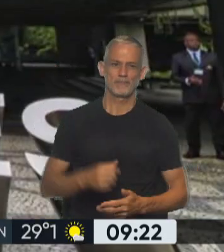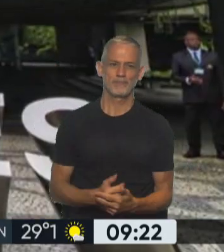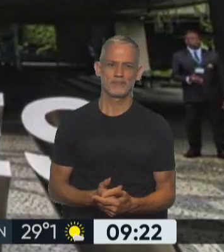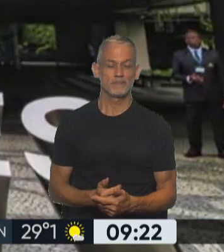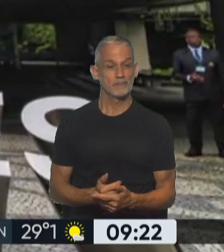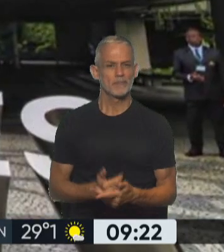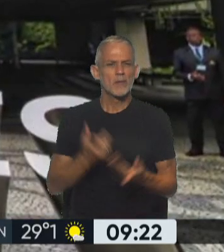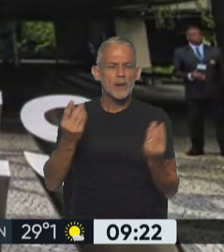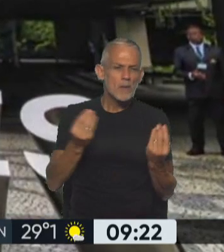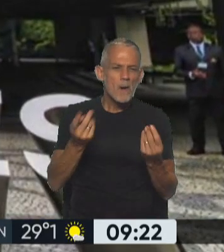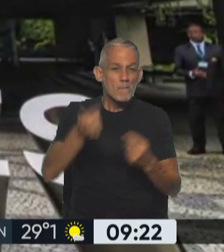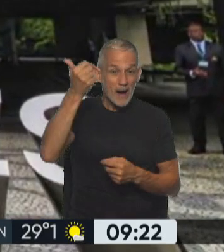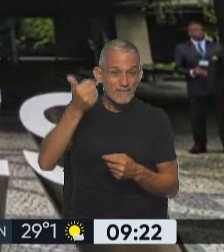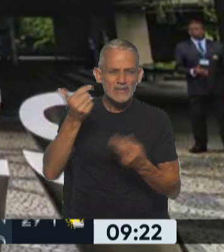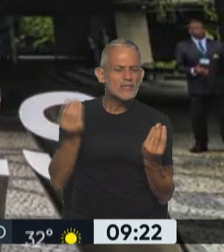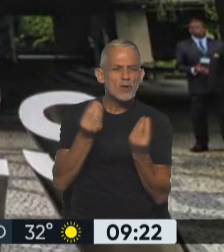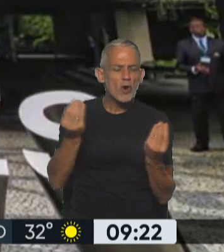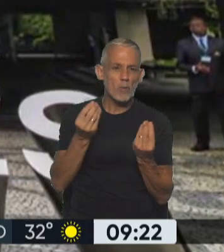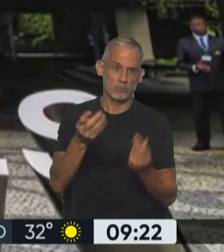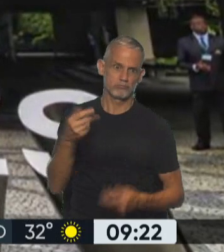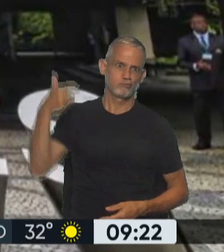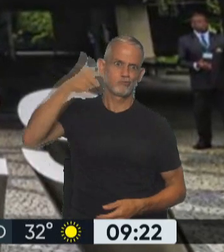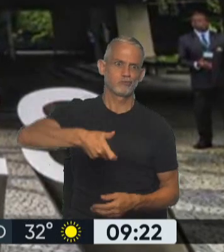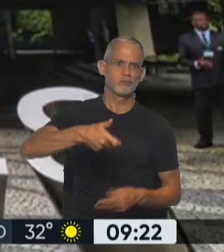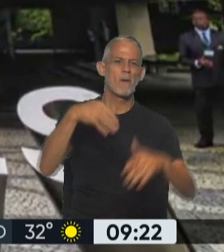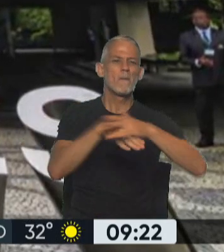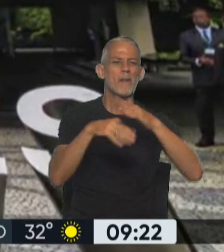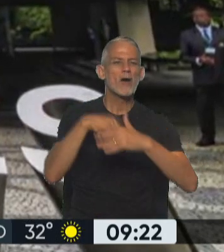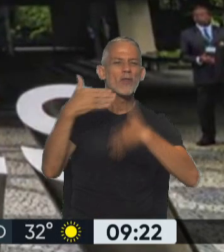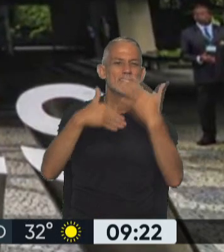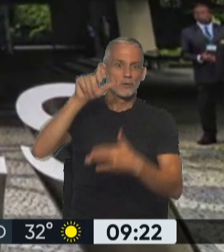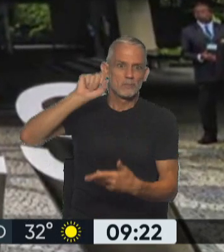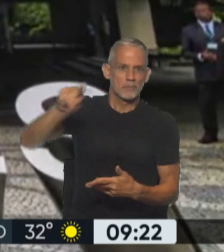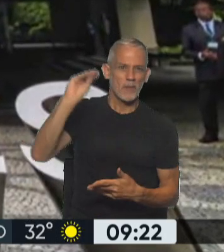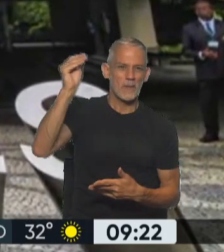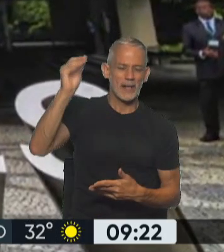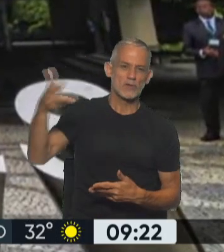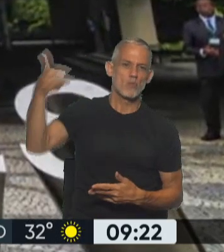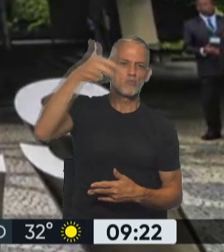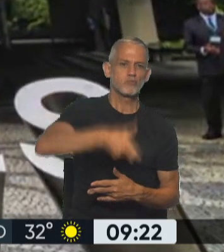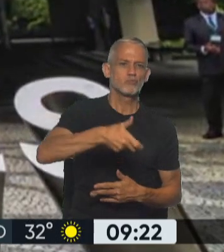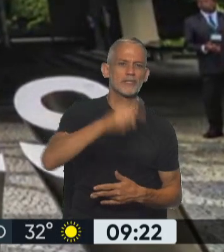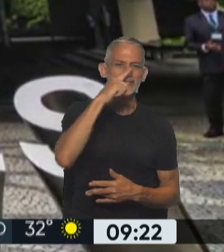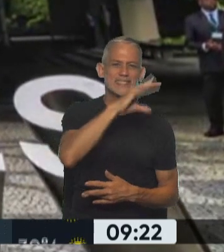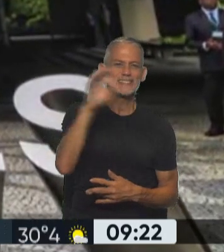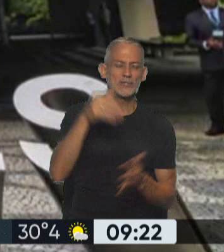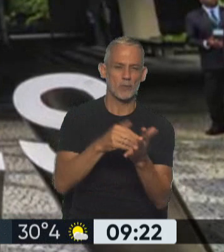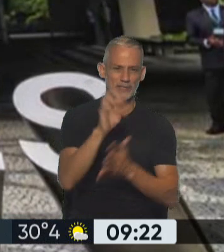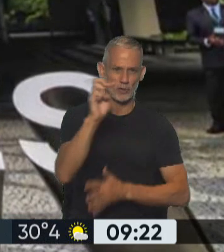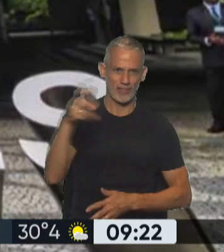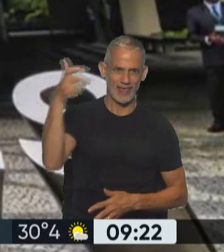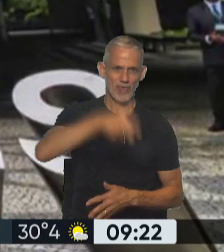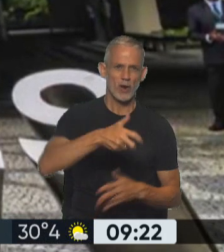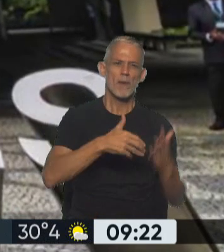Para allanar el camino, se necesita la financiación del Banco de Desarrollo de Brasil que aportará alrededor de 700 millones de dólares a la